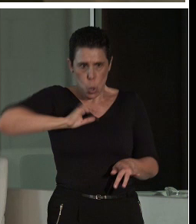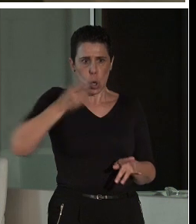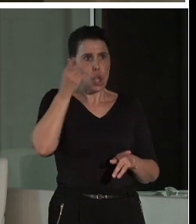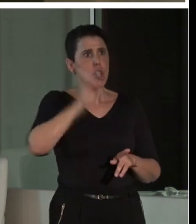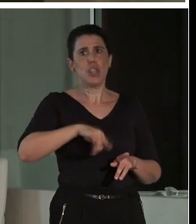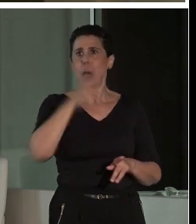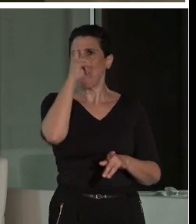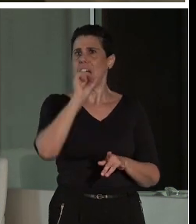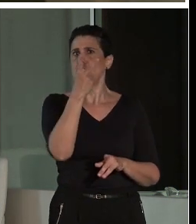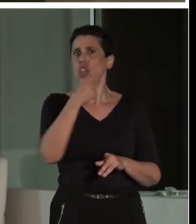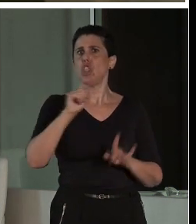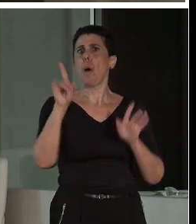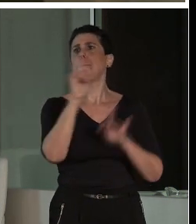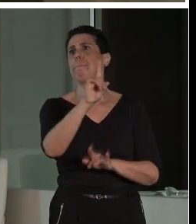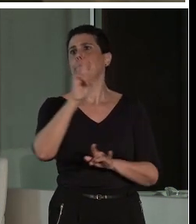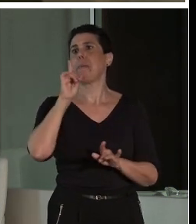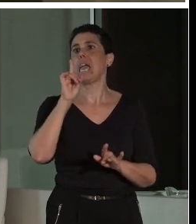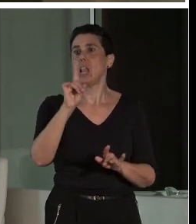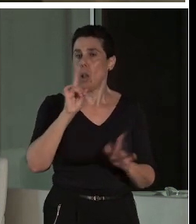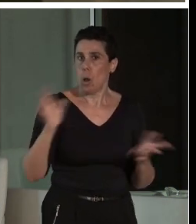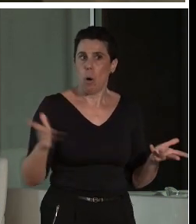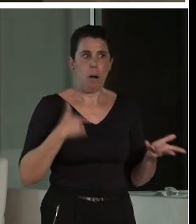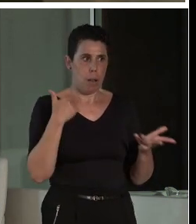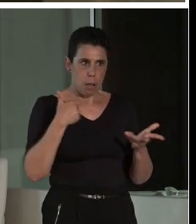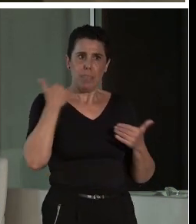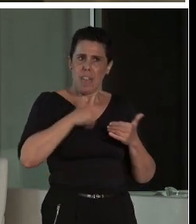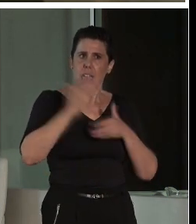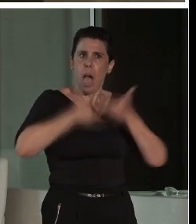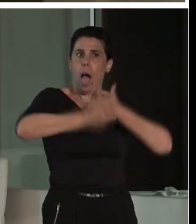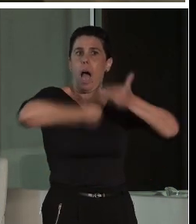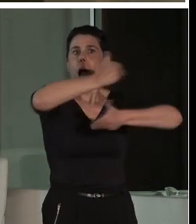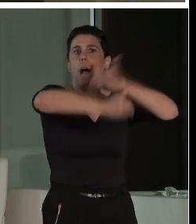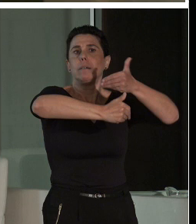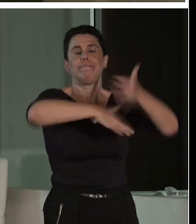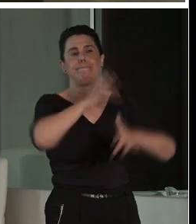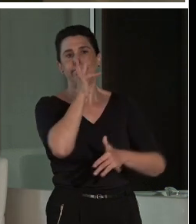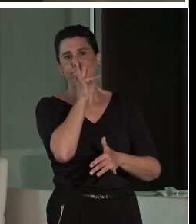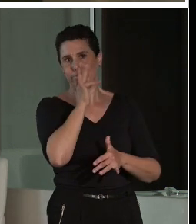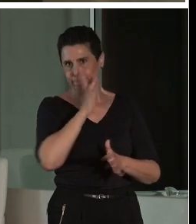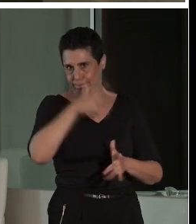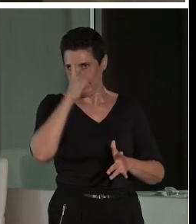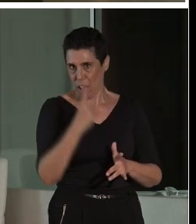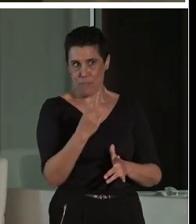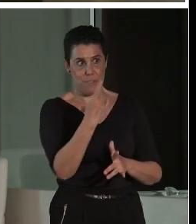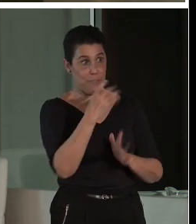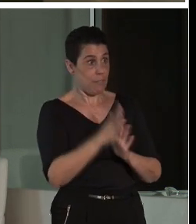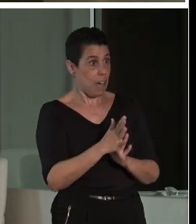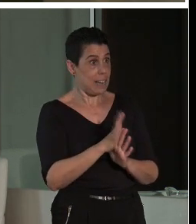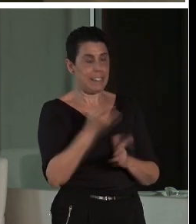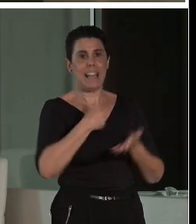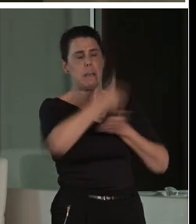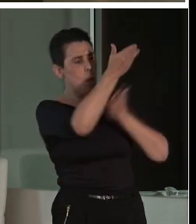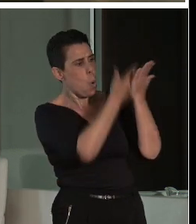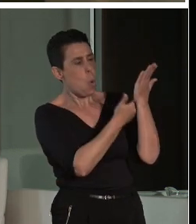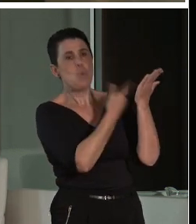Y hemos avanzado muchísimo y tenemos mucho trabajo de campo hecho, pero no hemos terminado, ¿eh?, no hemos terminado. Vale, tenemos unas fichas de